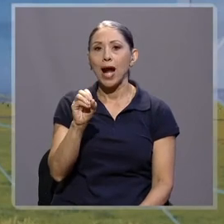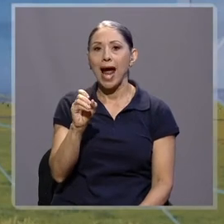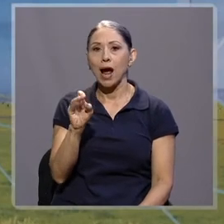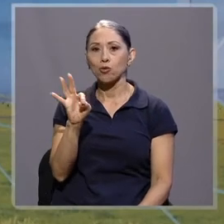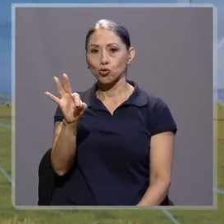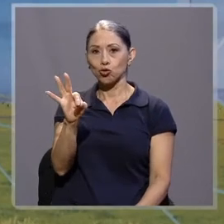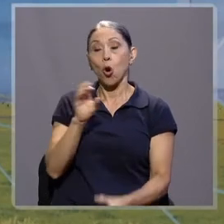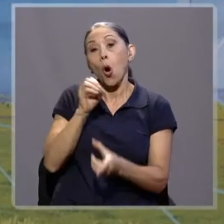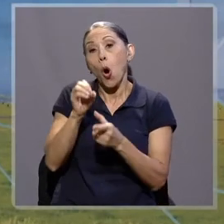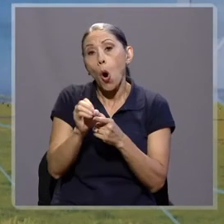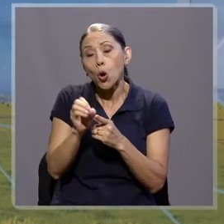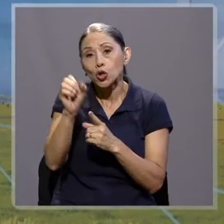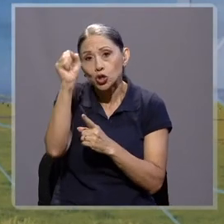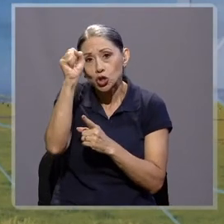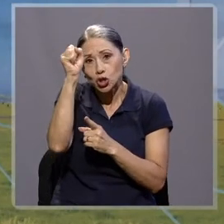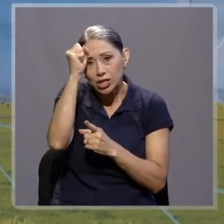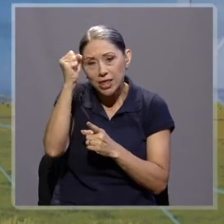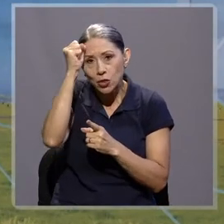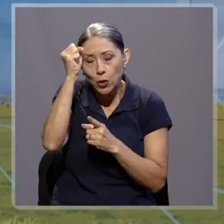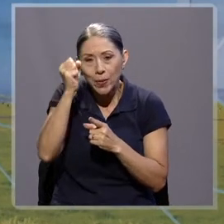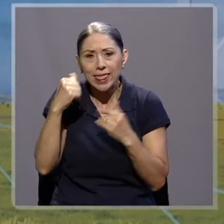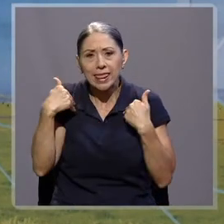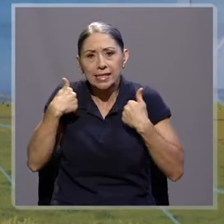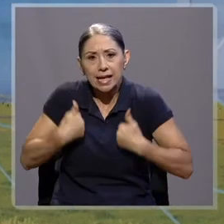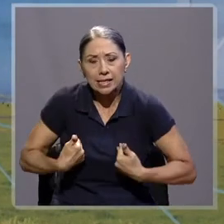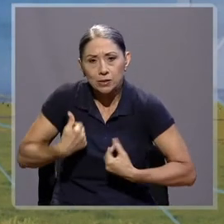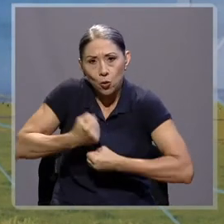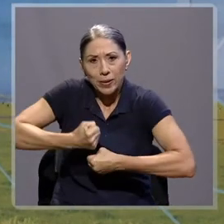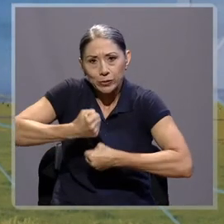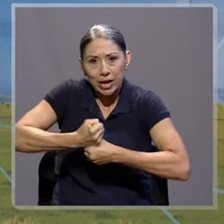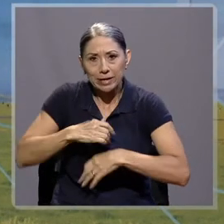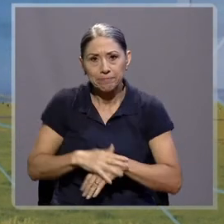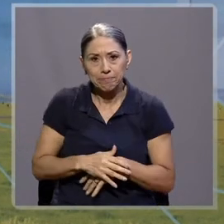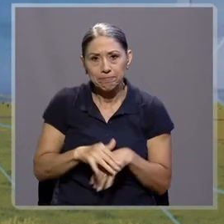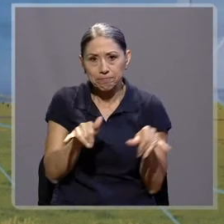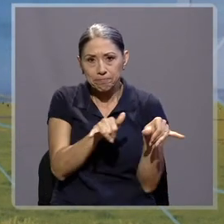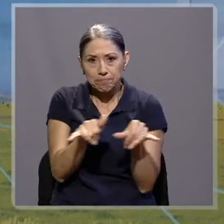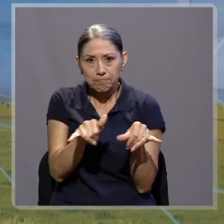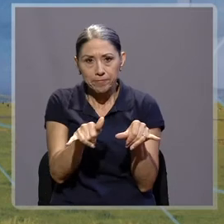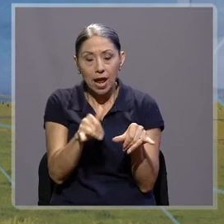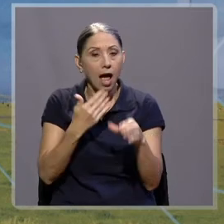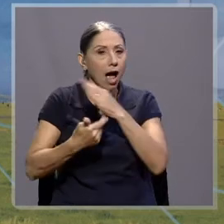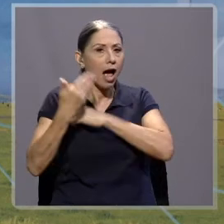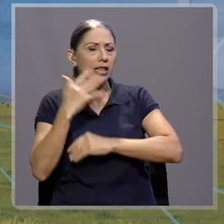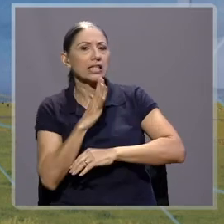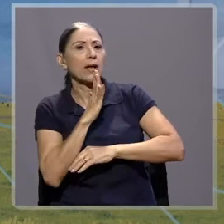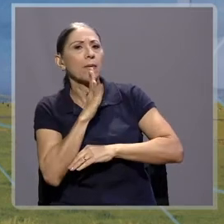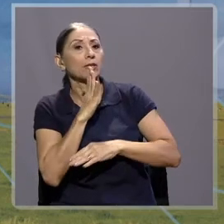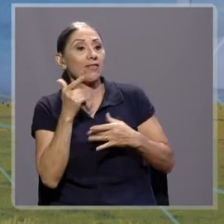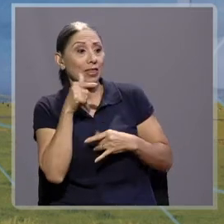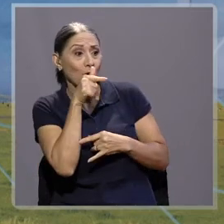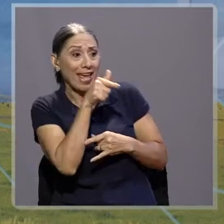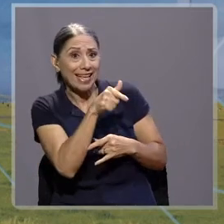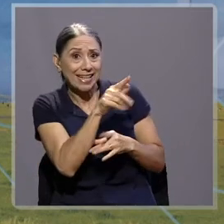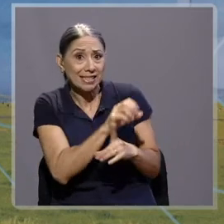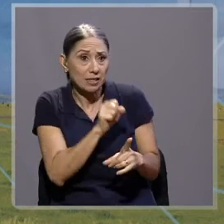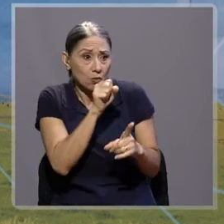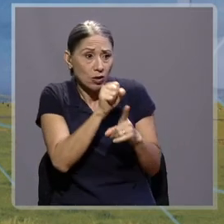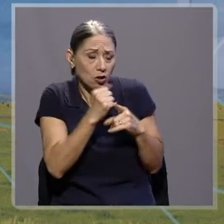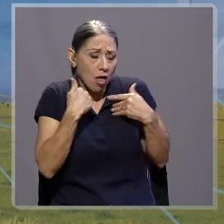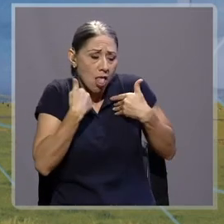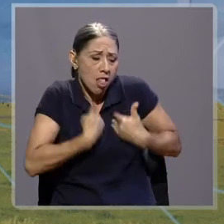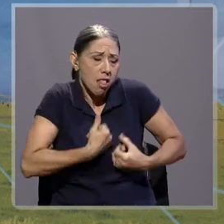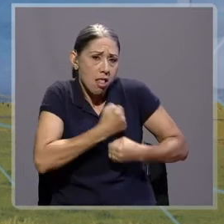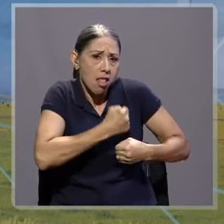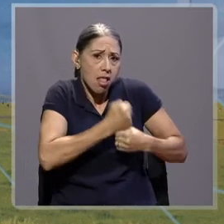desgaste ocupacional y en el segmento anterior estábamos haciendo ese traslado que hay del síndrome en general,